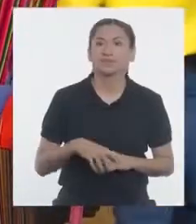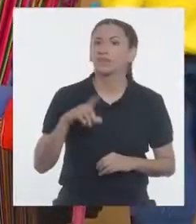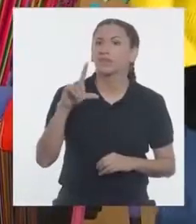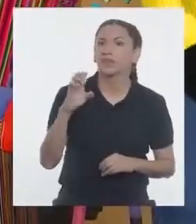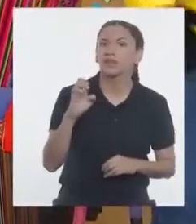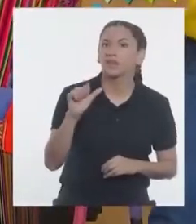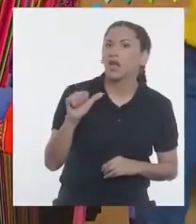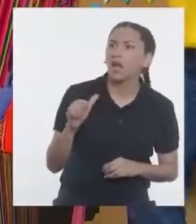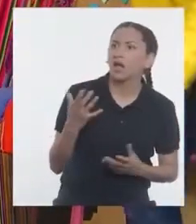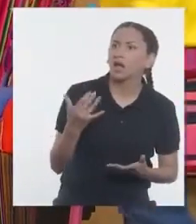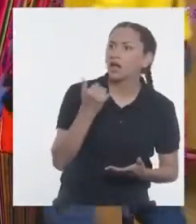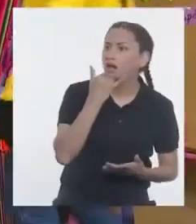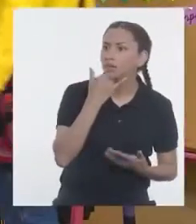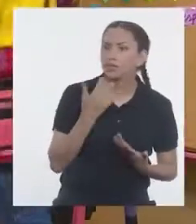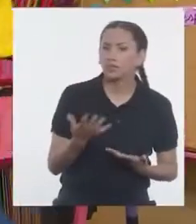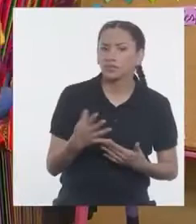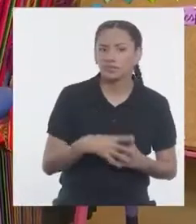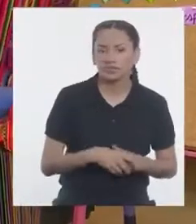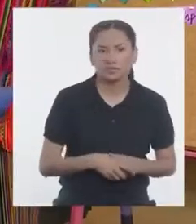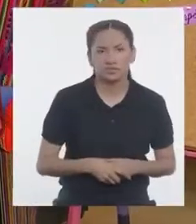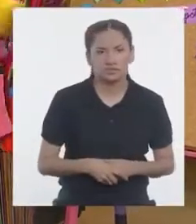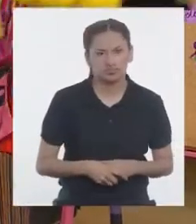¡Lea! ¿Qué te sucede?